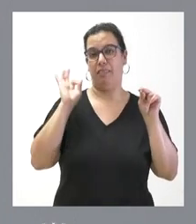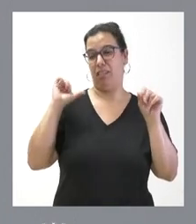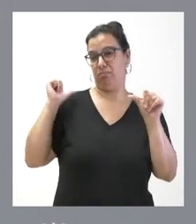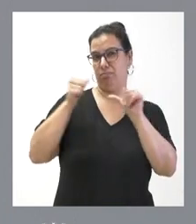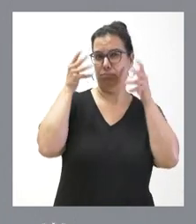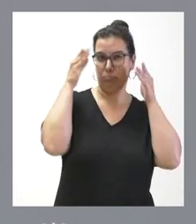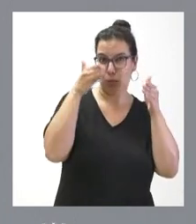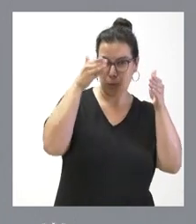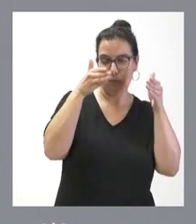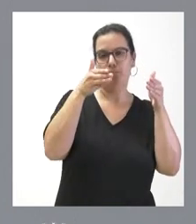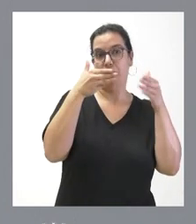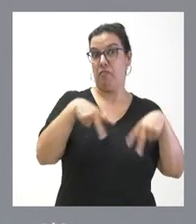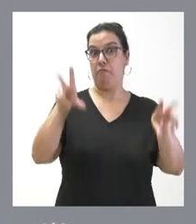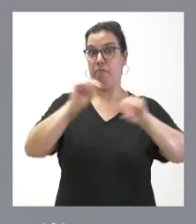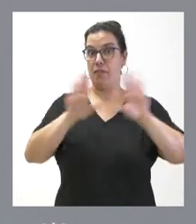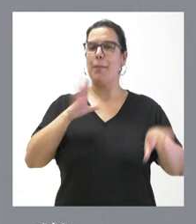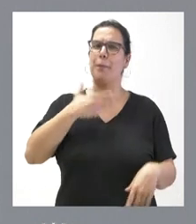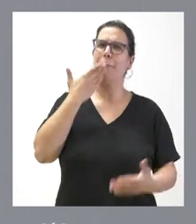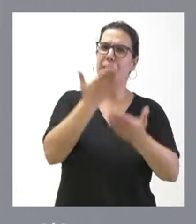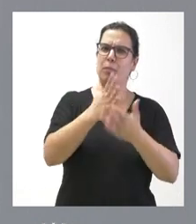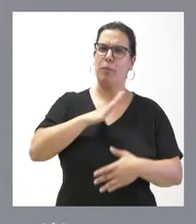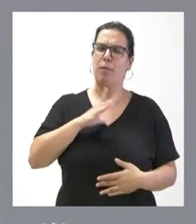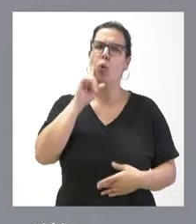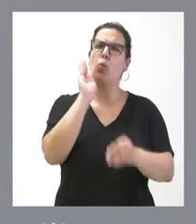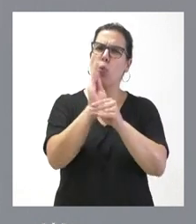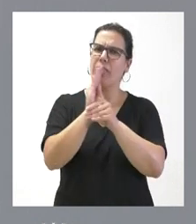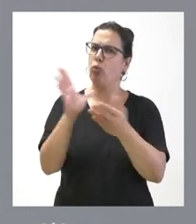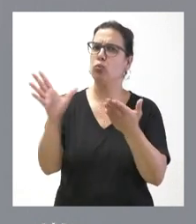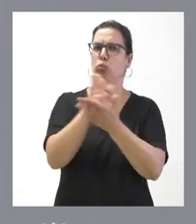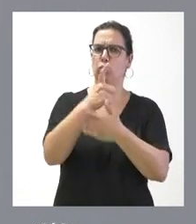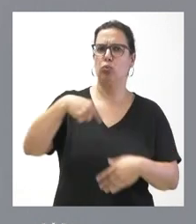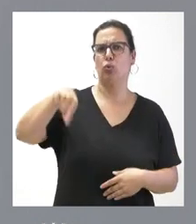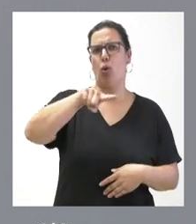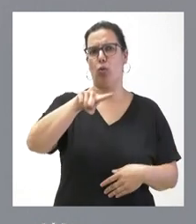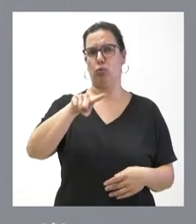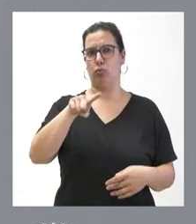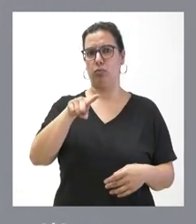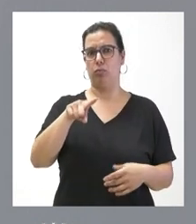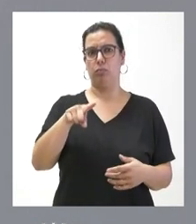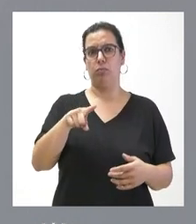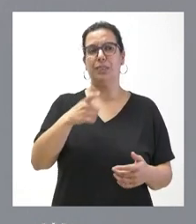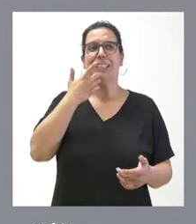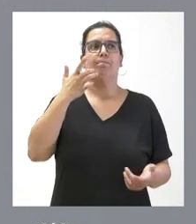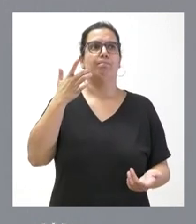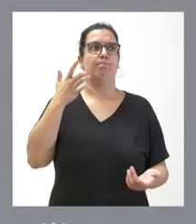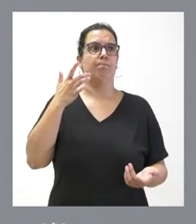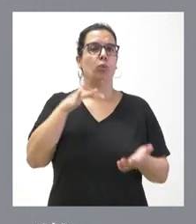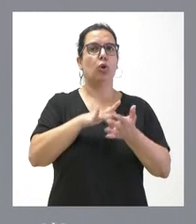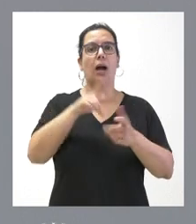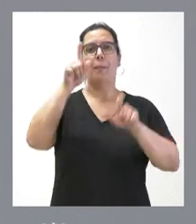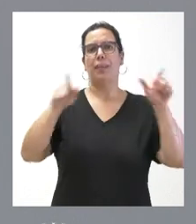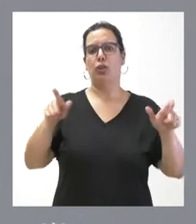seguimos haciendo un llamamiento a la prudencia por parte de las personas que pudieran tener o alguna